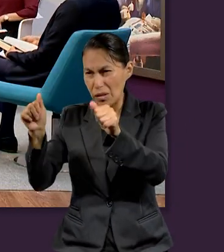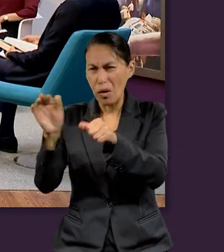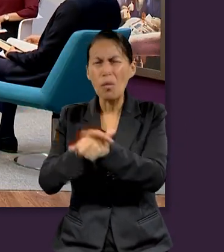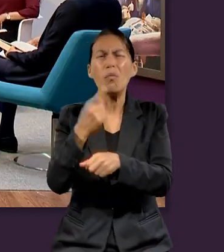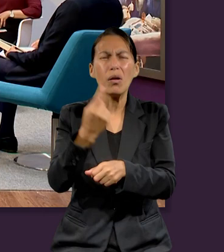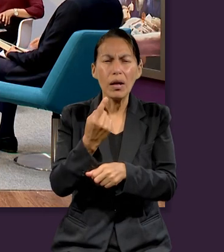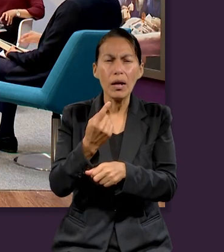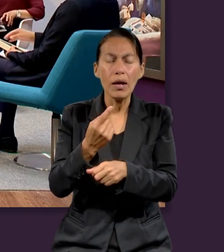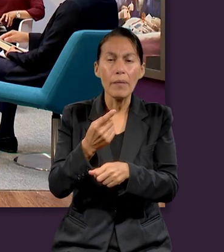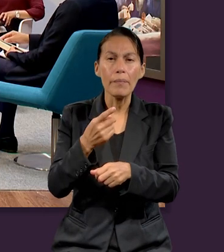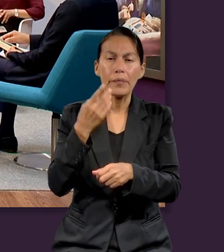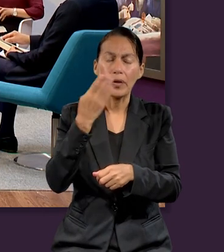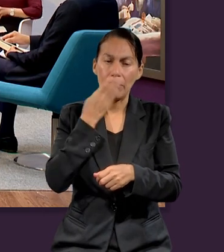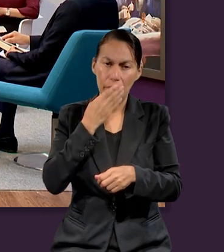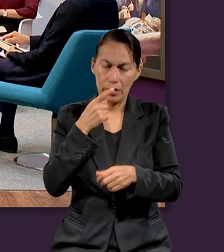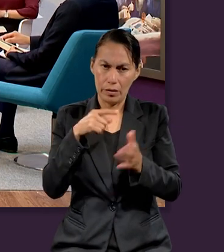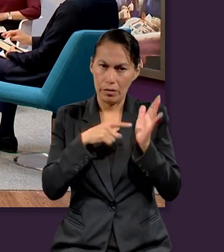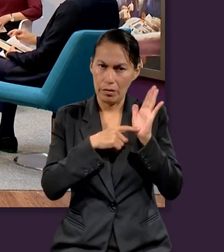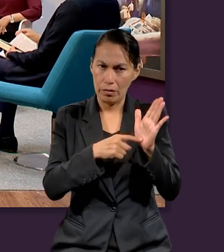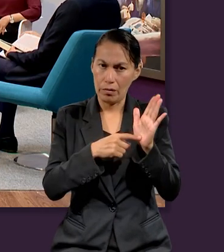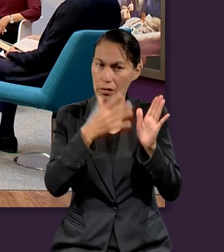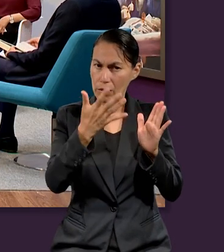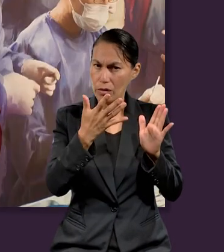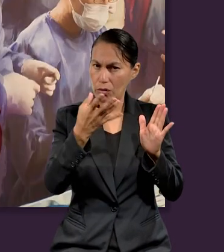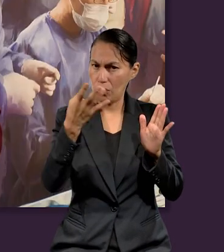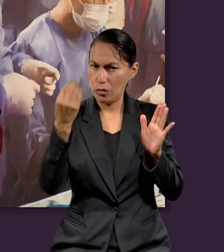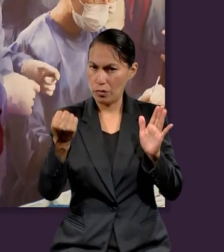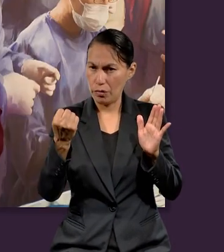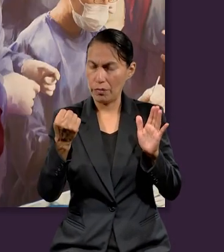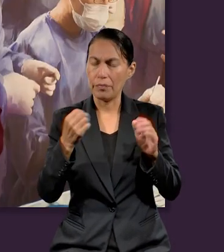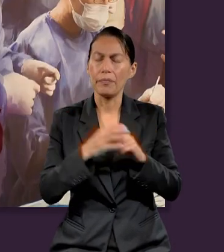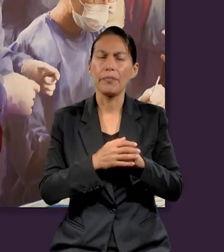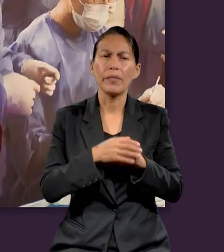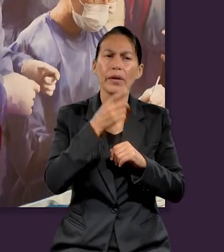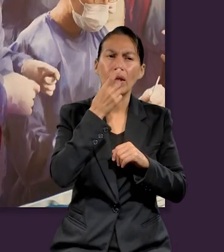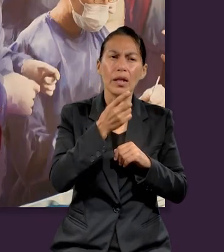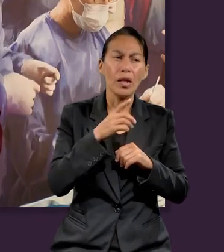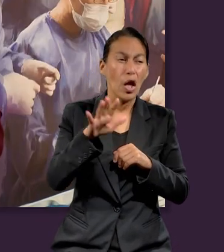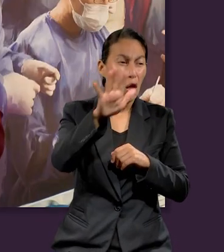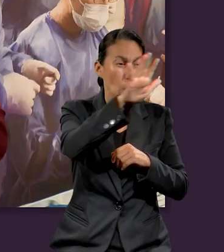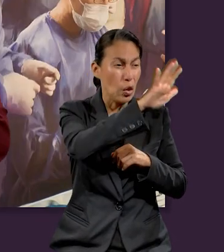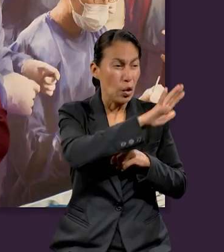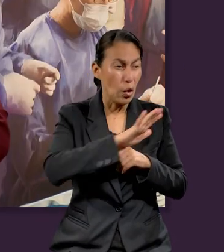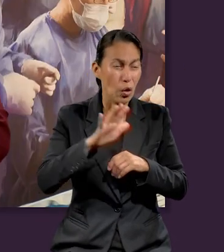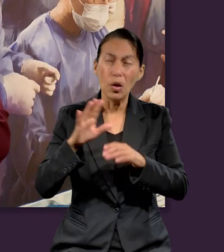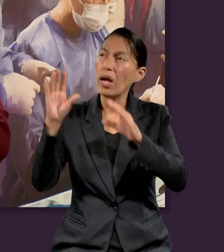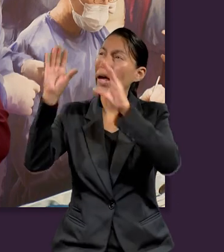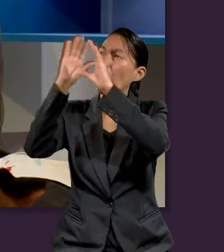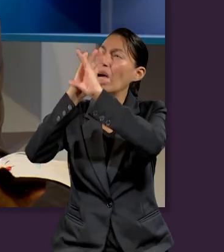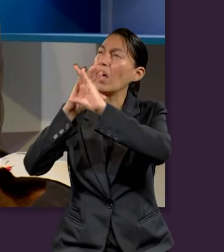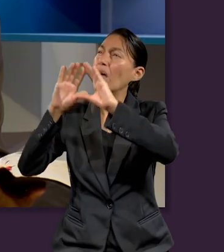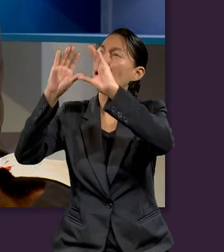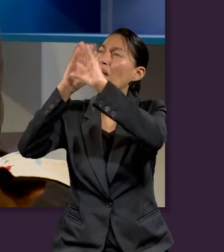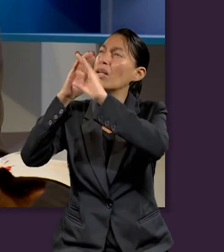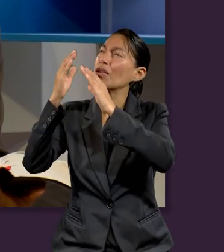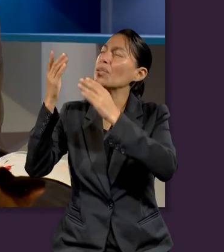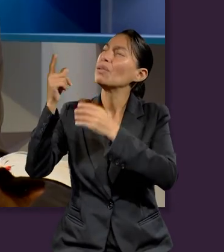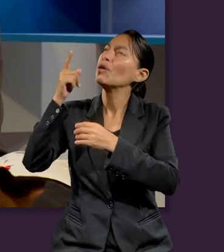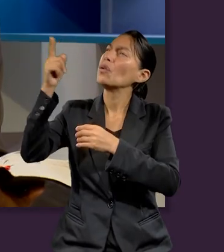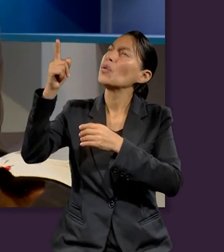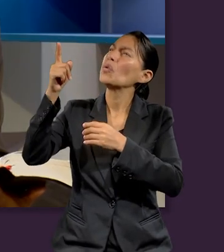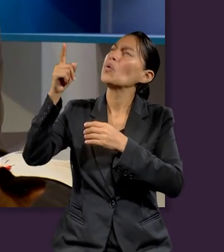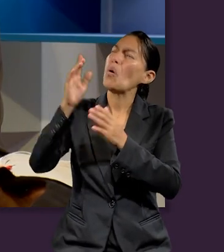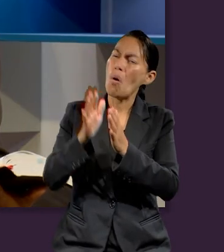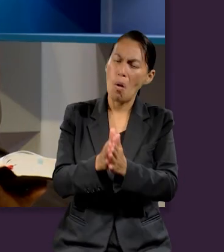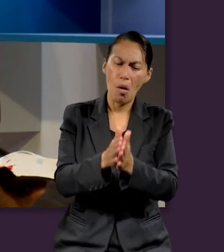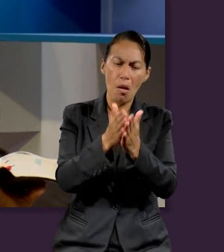9. Y cantaban un nuevo cántico diciendo, Digno eres de tomar el libro y de abrir sus